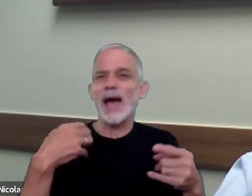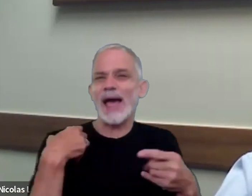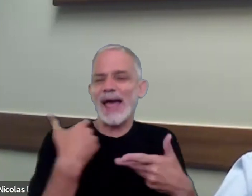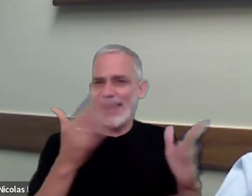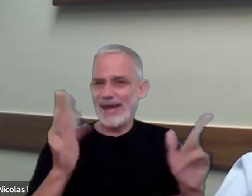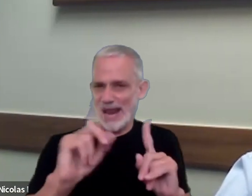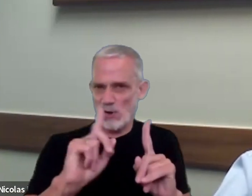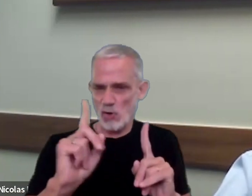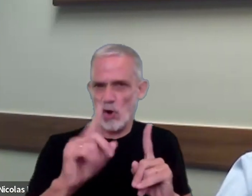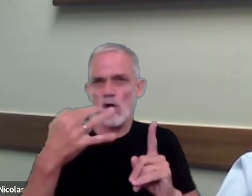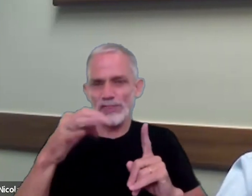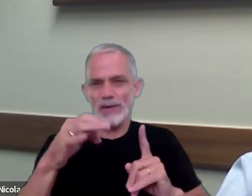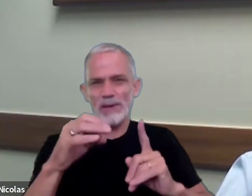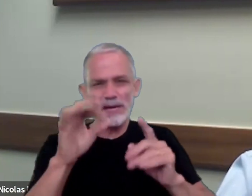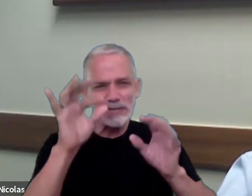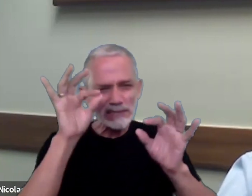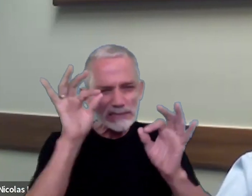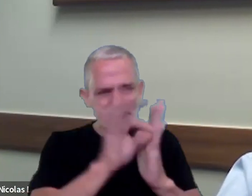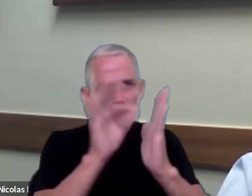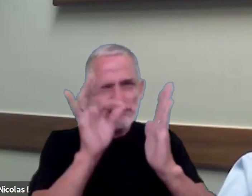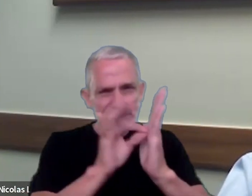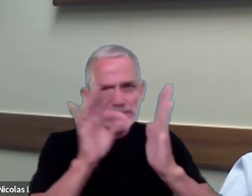sino que tienen que tener